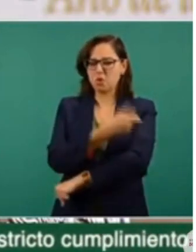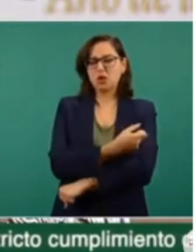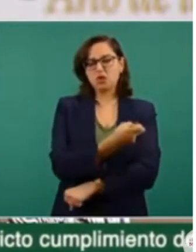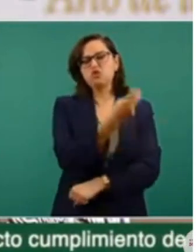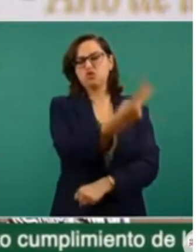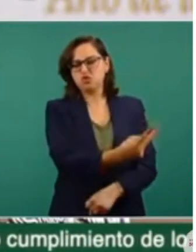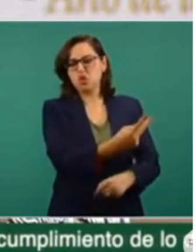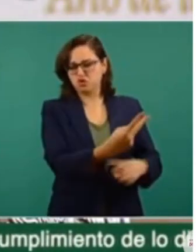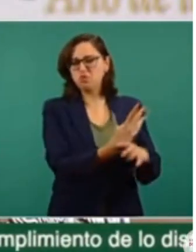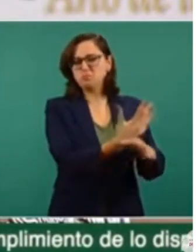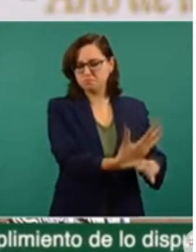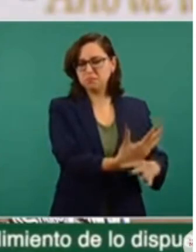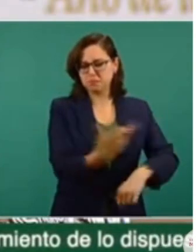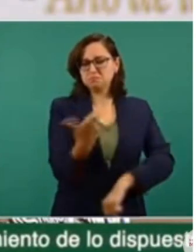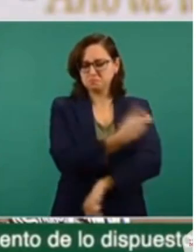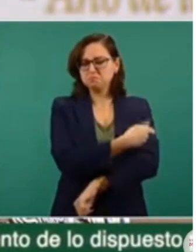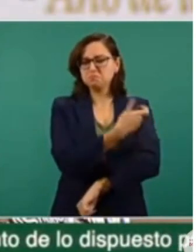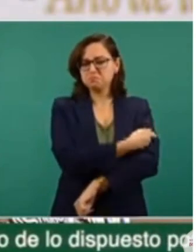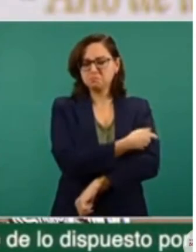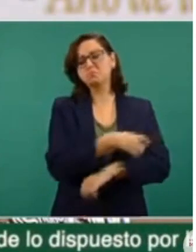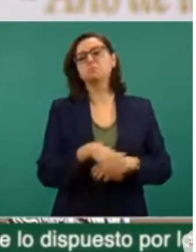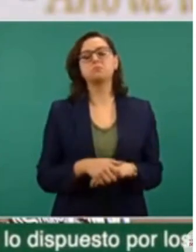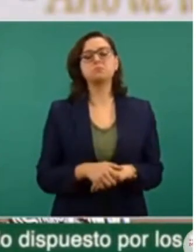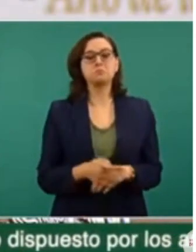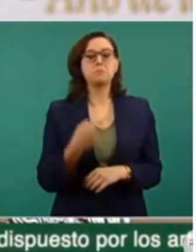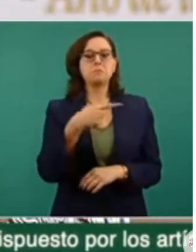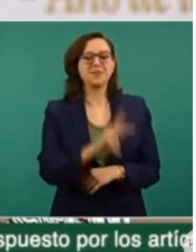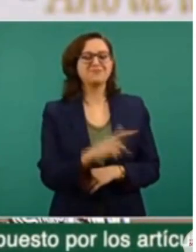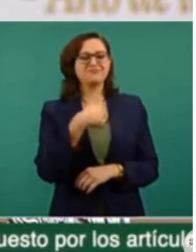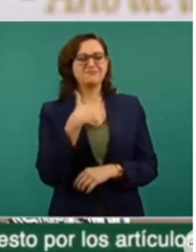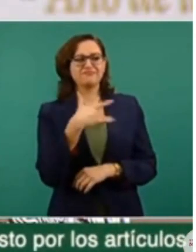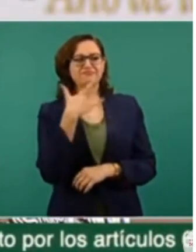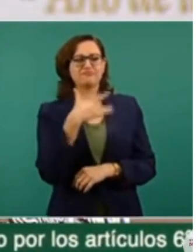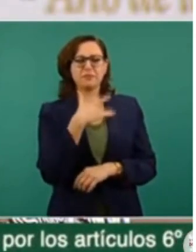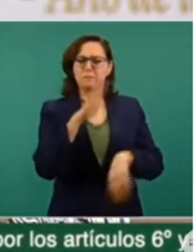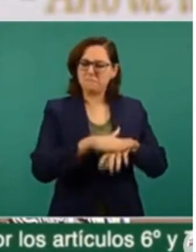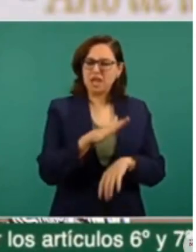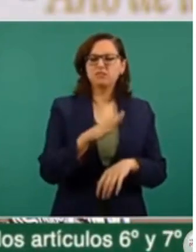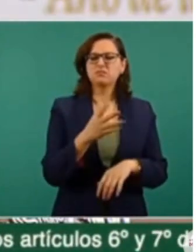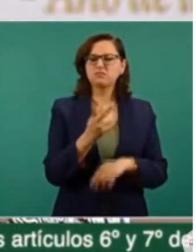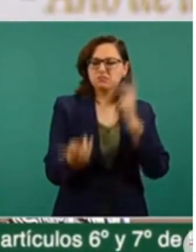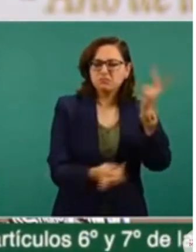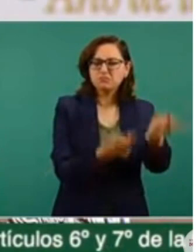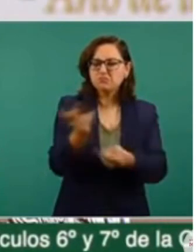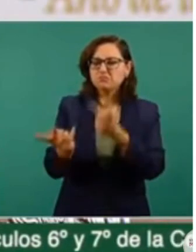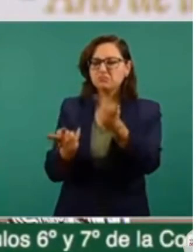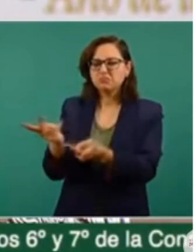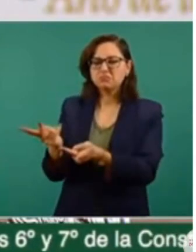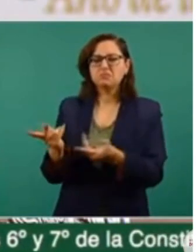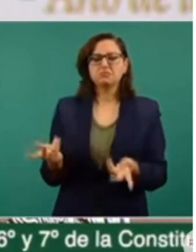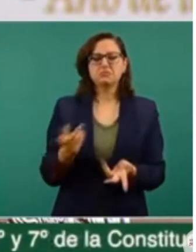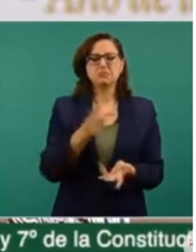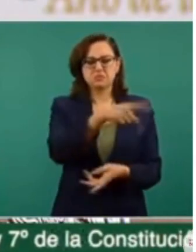pero quise preguntar a otros los que me